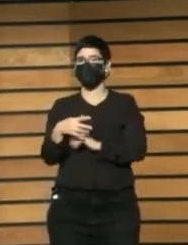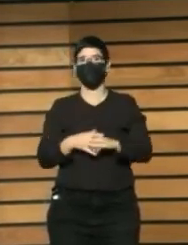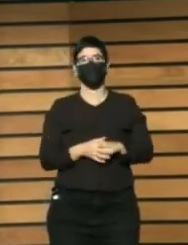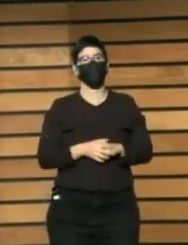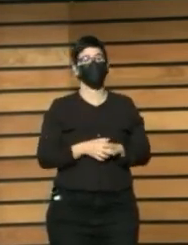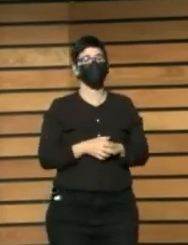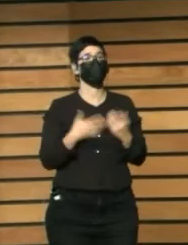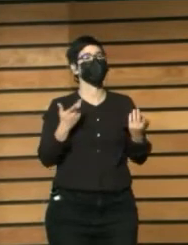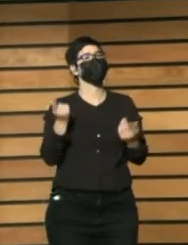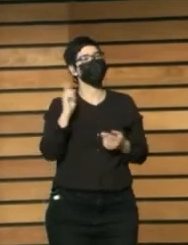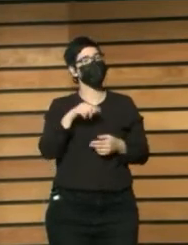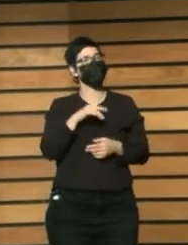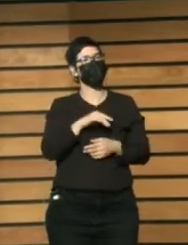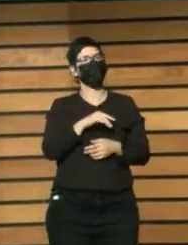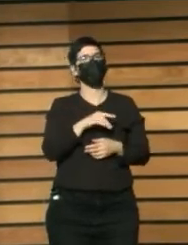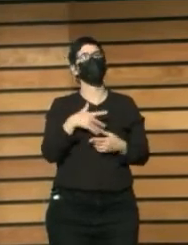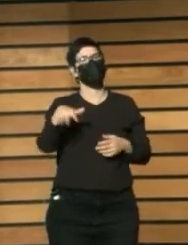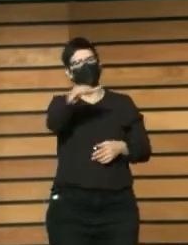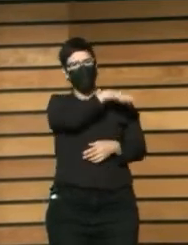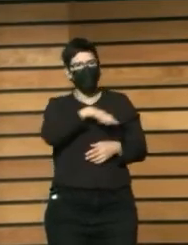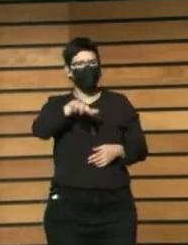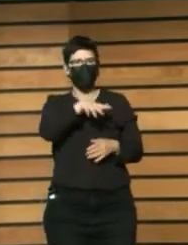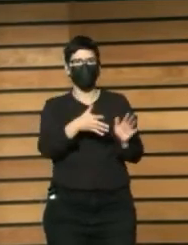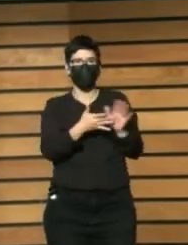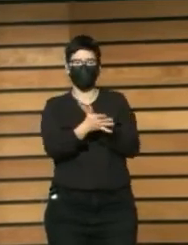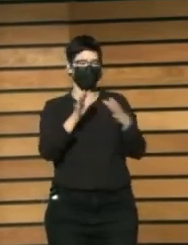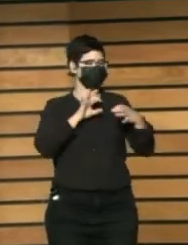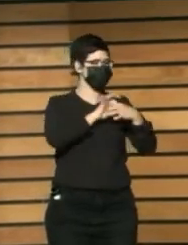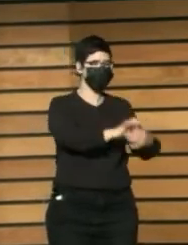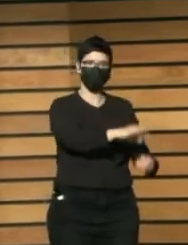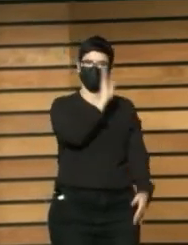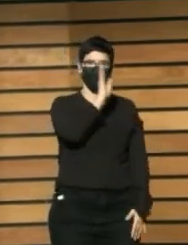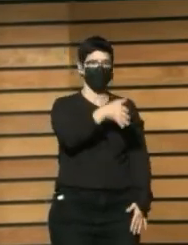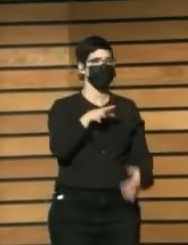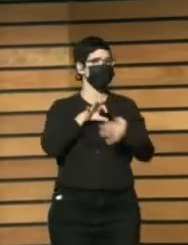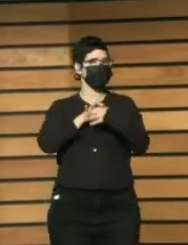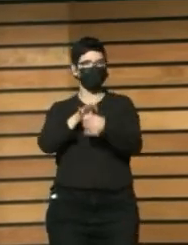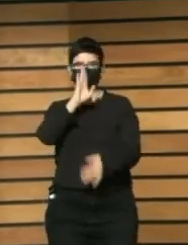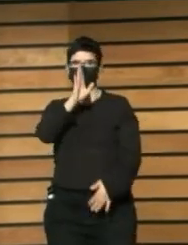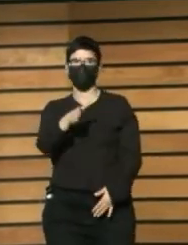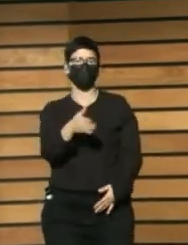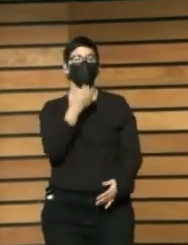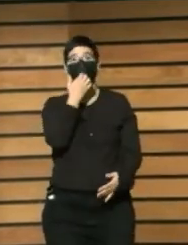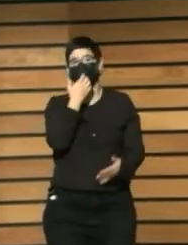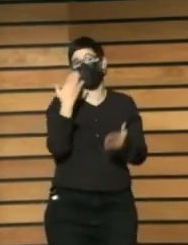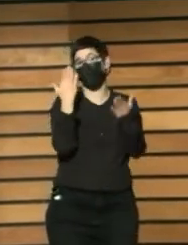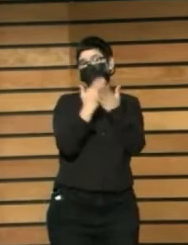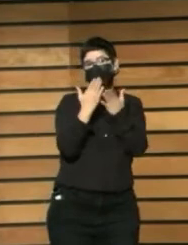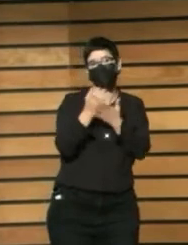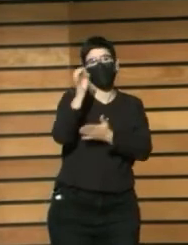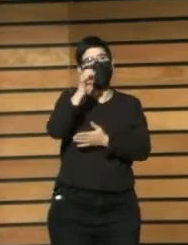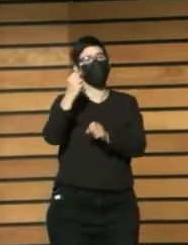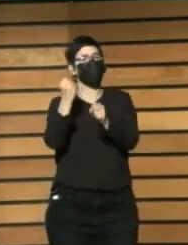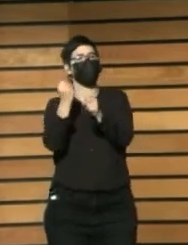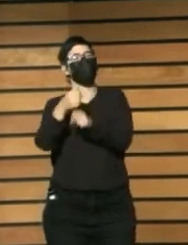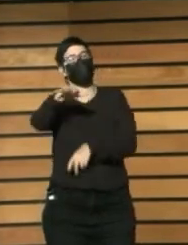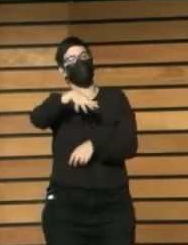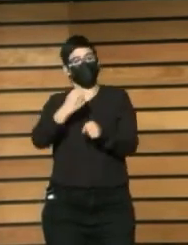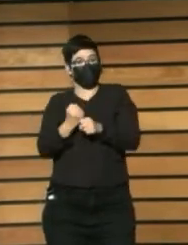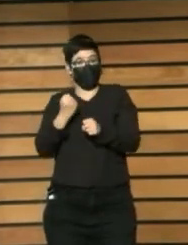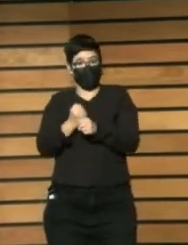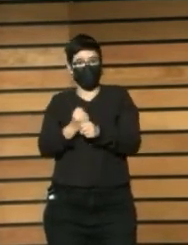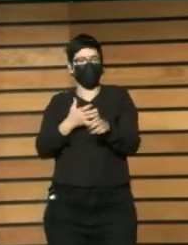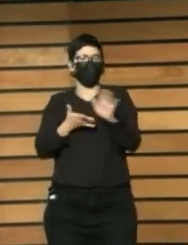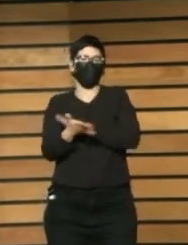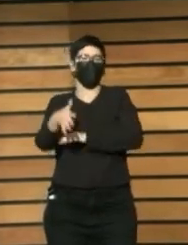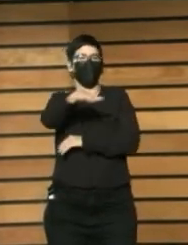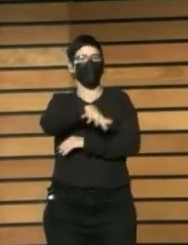Hay lugares que Claramente son una cosa U otra Por ejemplo La escuela O el lugar de trabajo Es un lugar segundo Y la familia Es